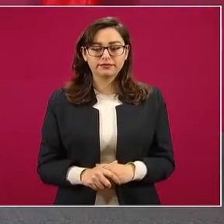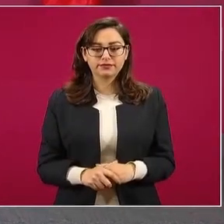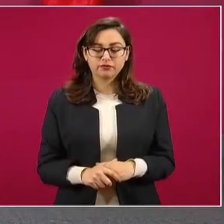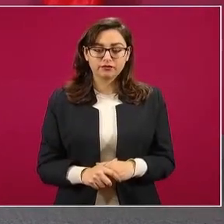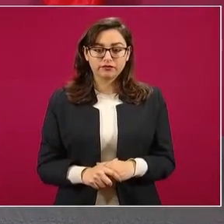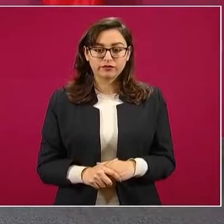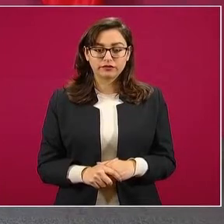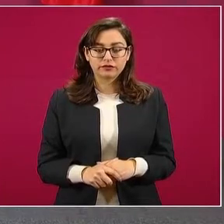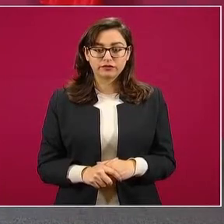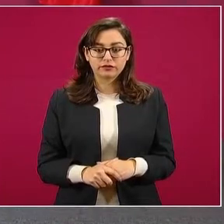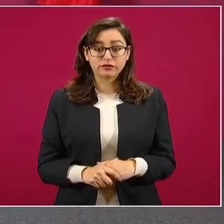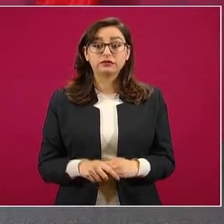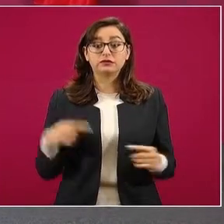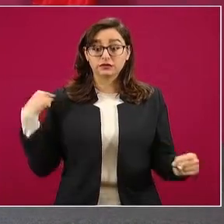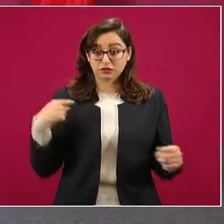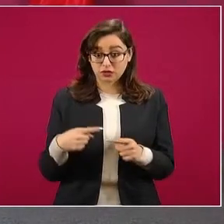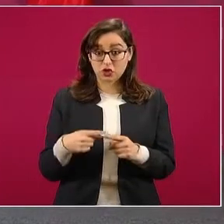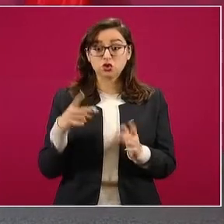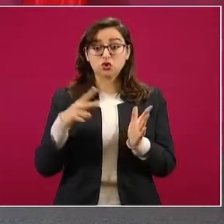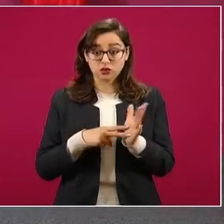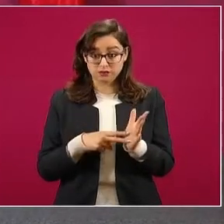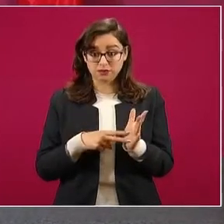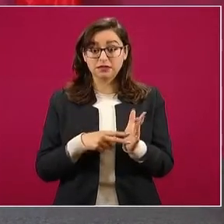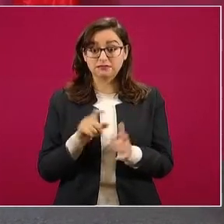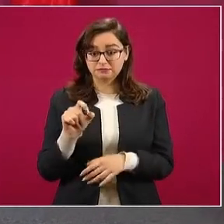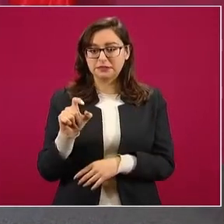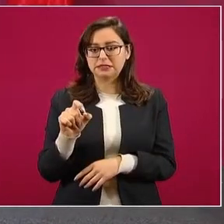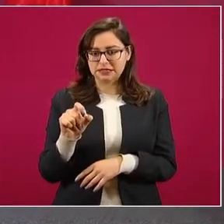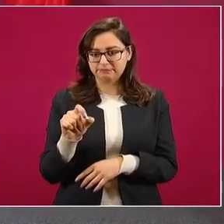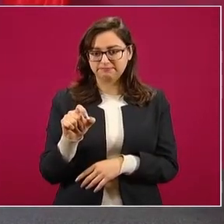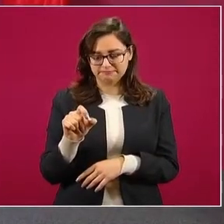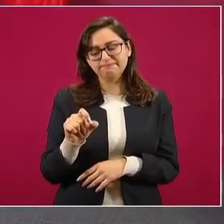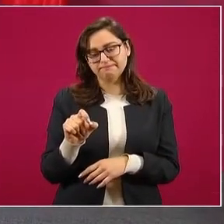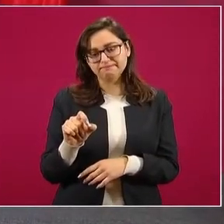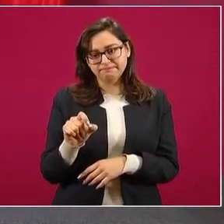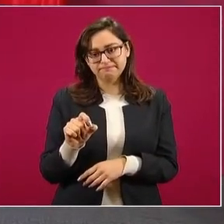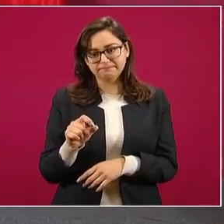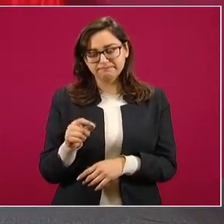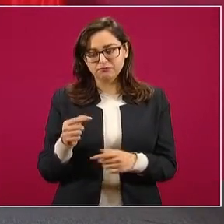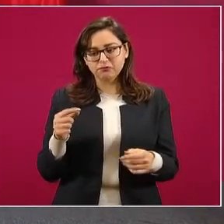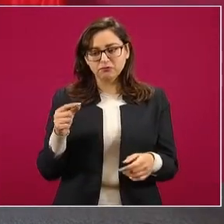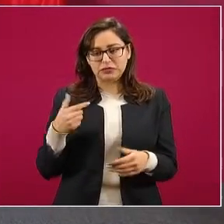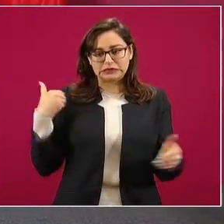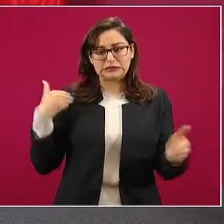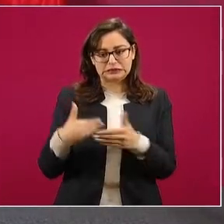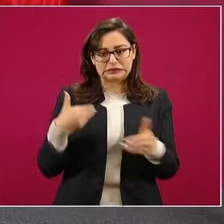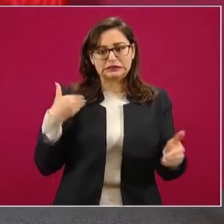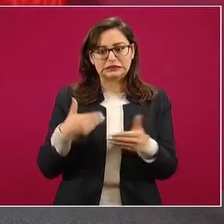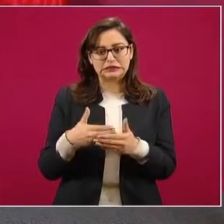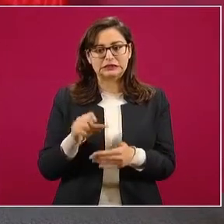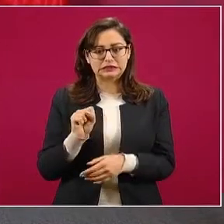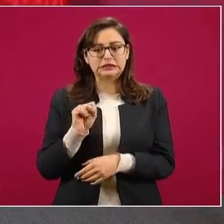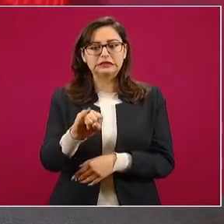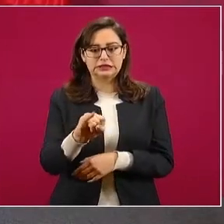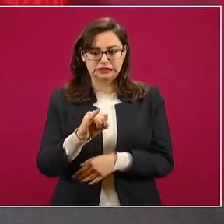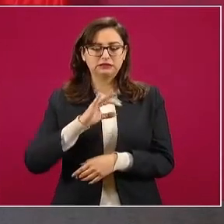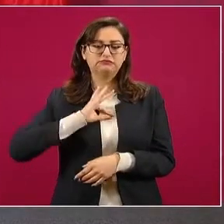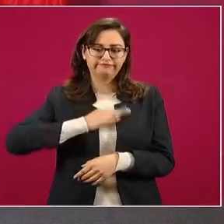En este año sí, por la pandemia, pero si consideramos los dos años